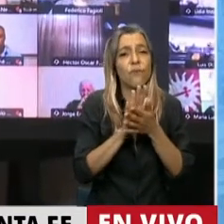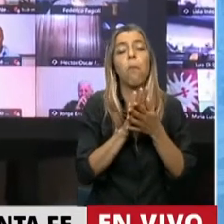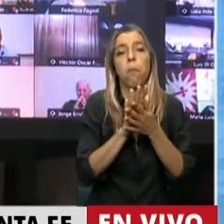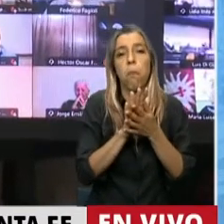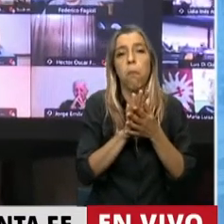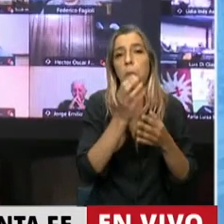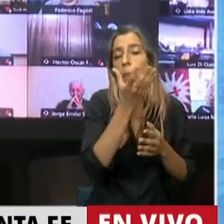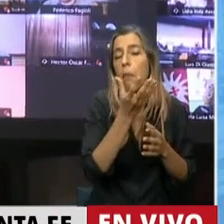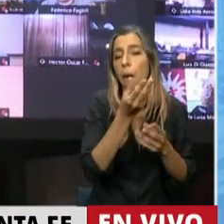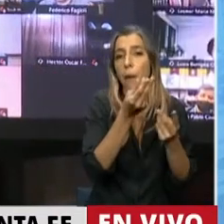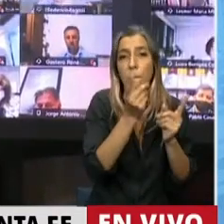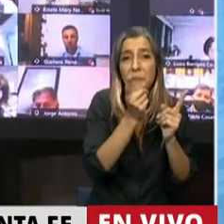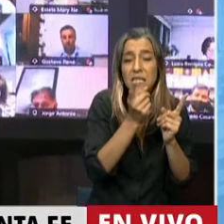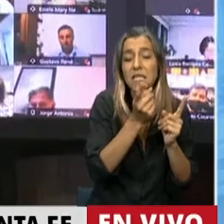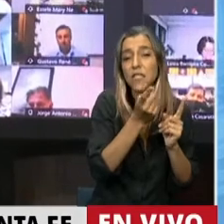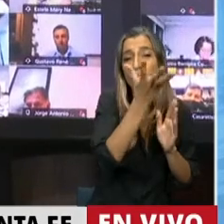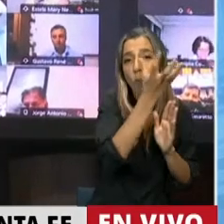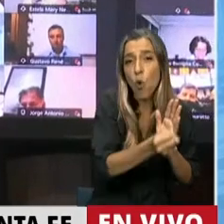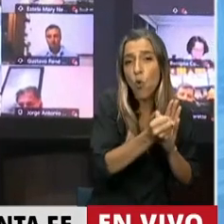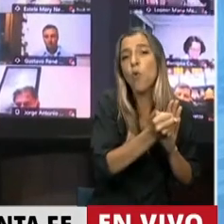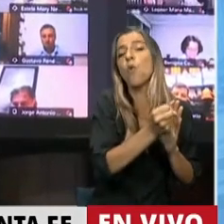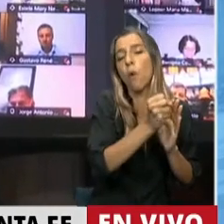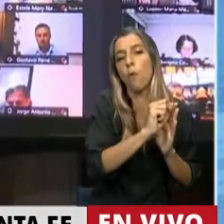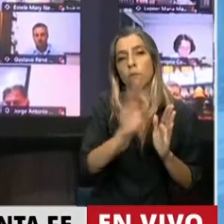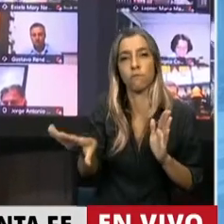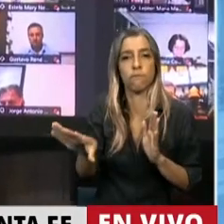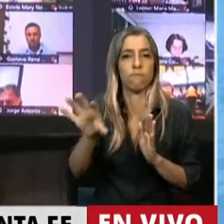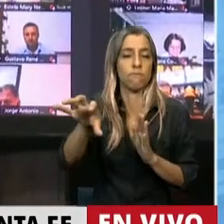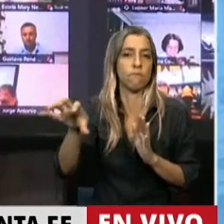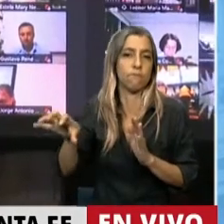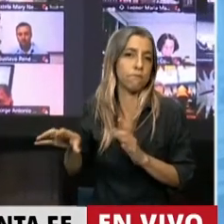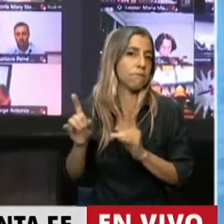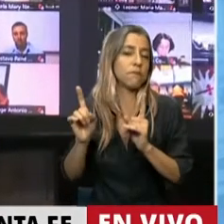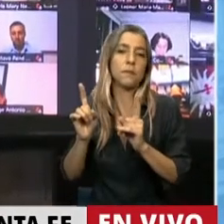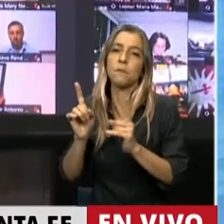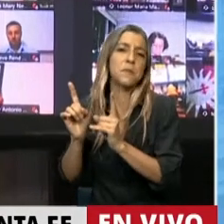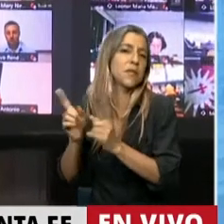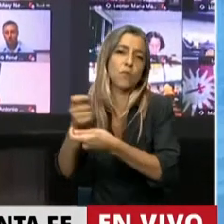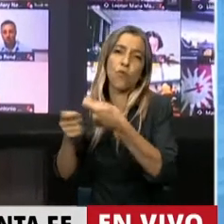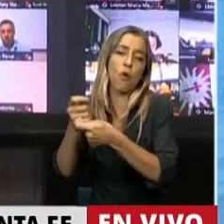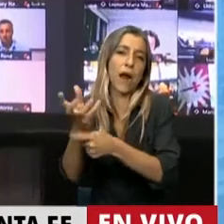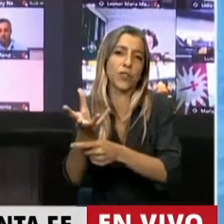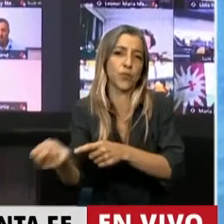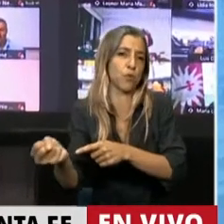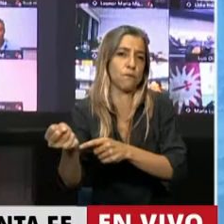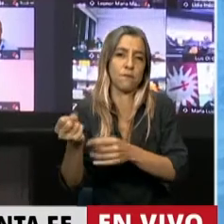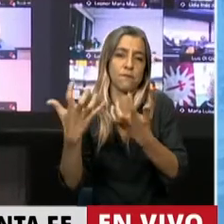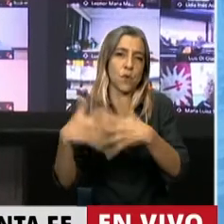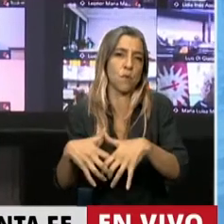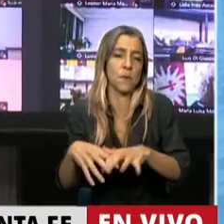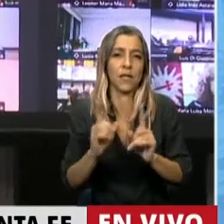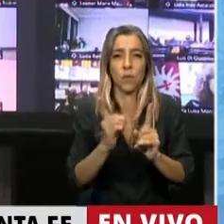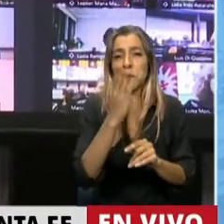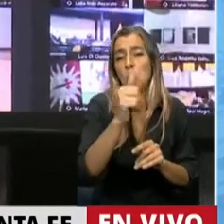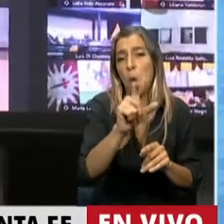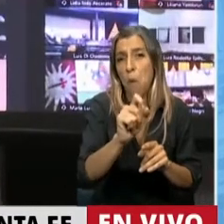de lo que facturó o vendió el comerciante mediante la tarjeta de débito. Y además, como acá ya se dijo, los